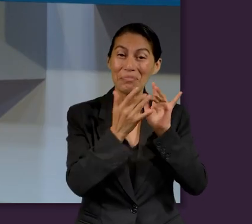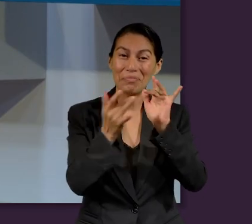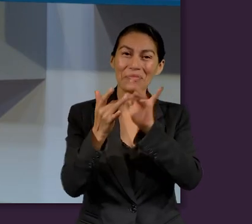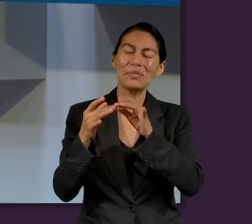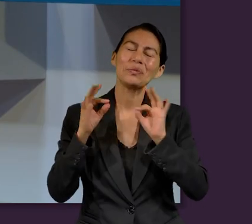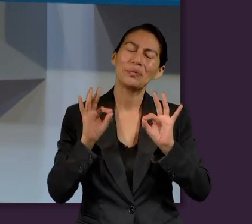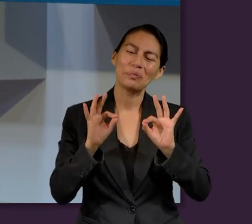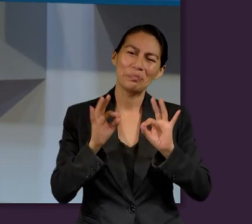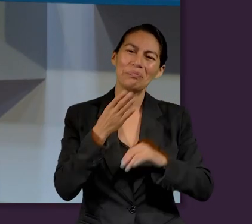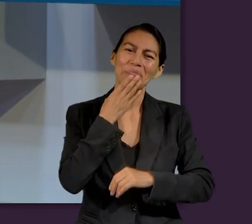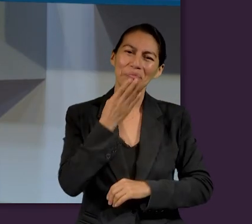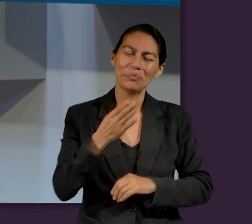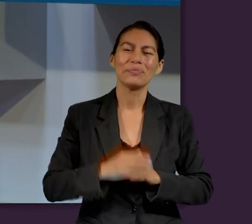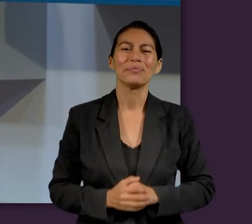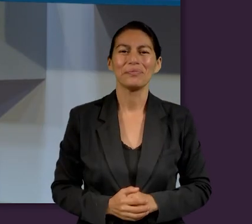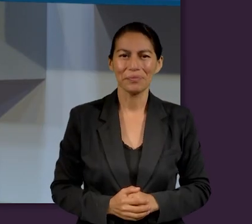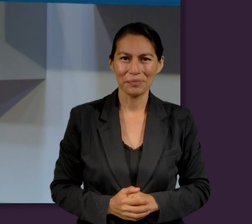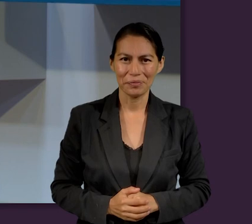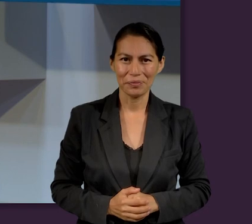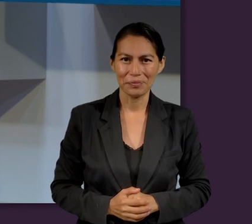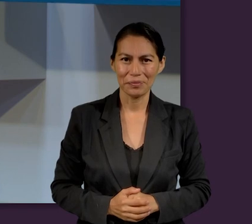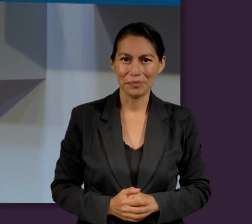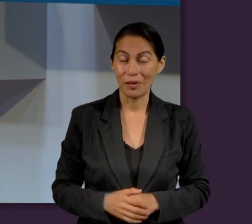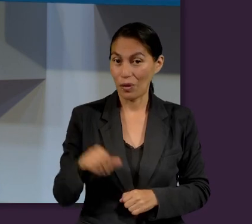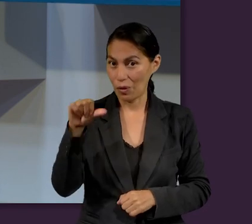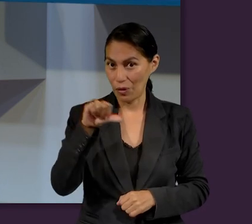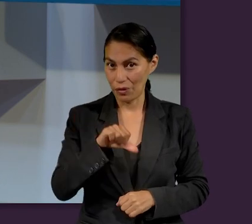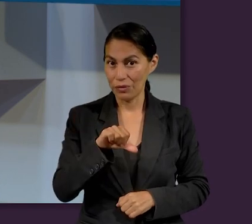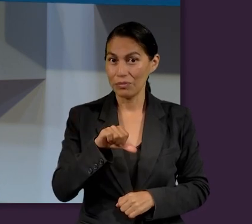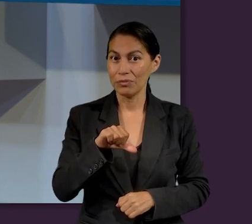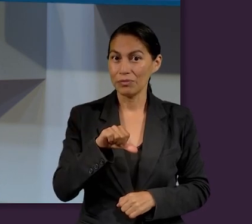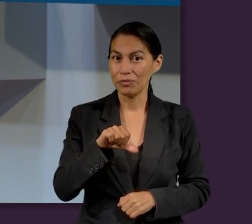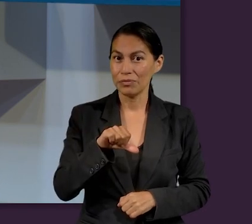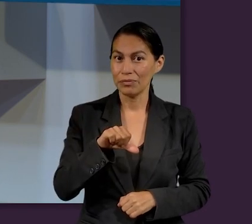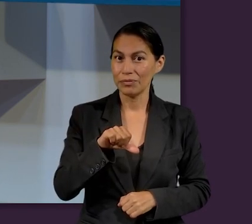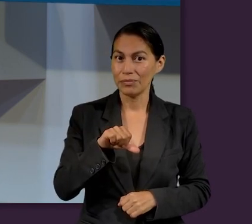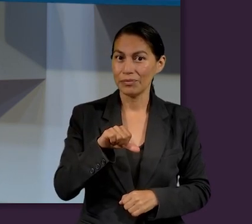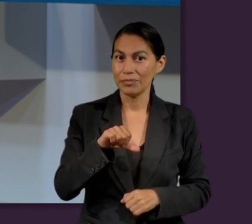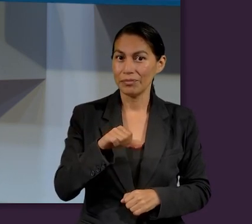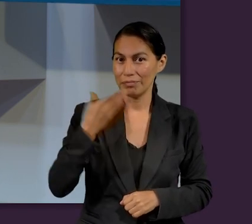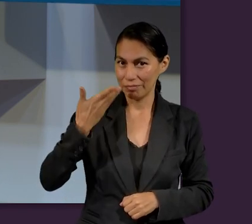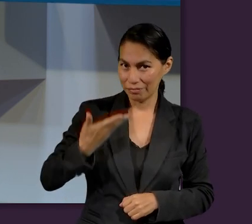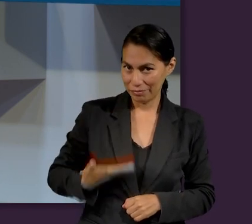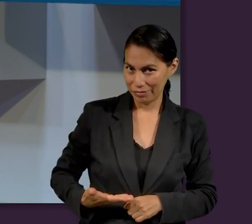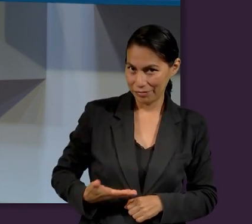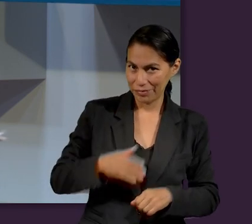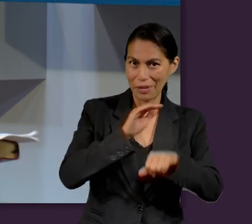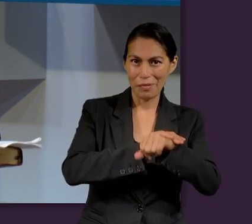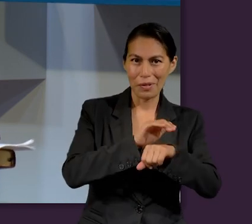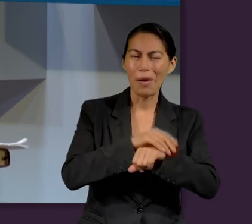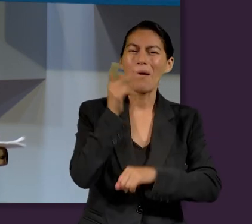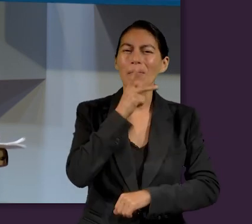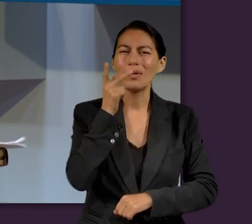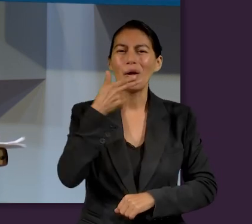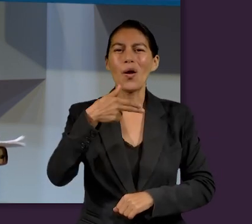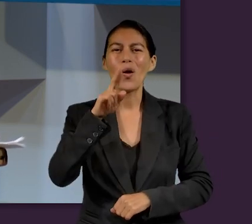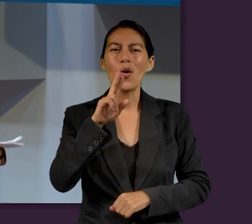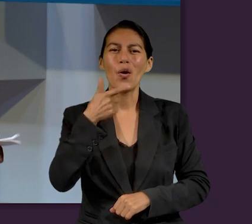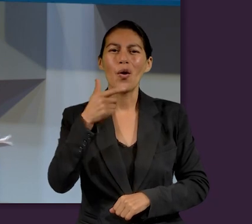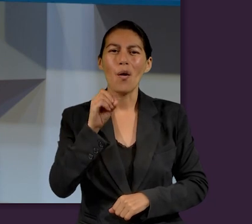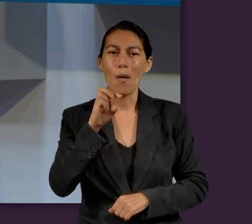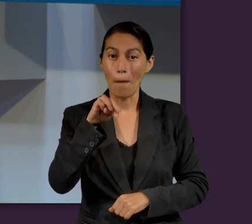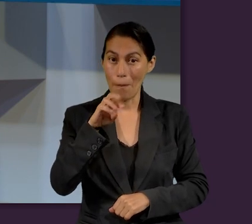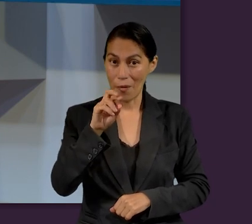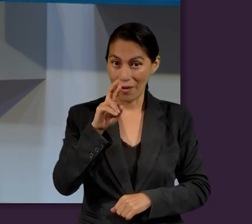En personas que nos están viendo en cada transmisión. Hoy les saluda su